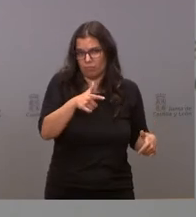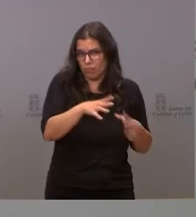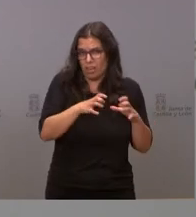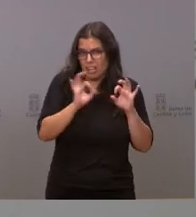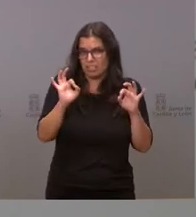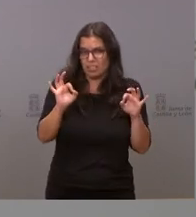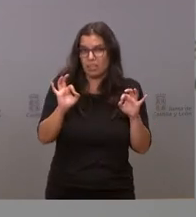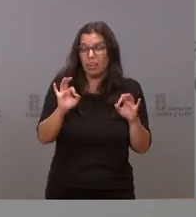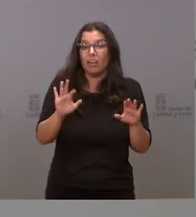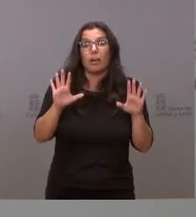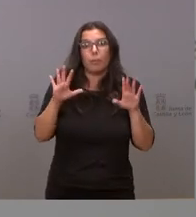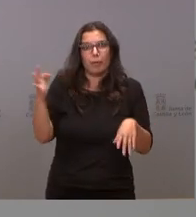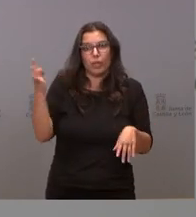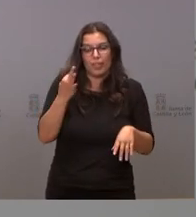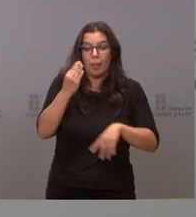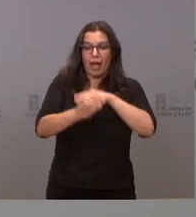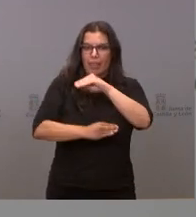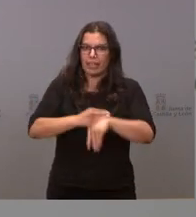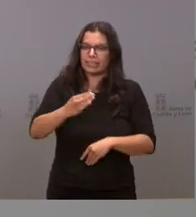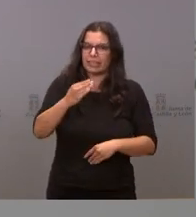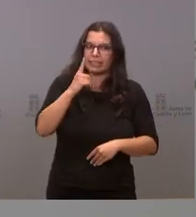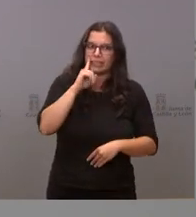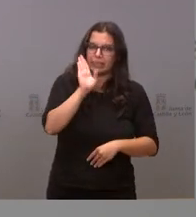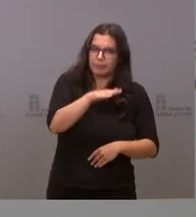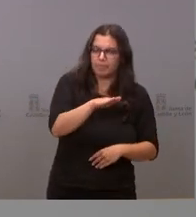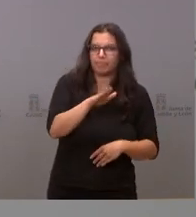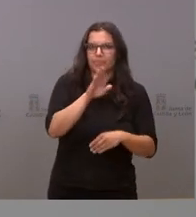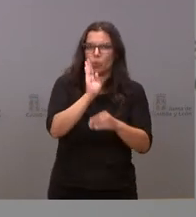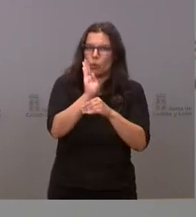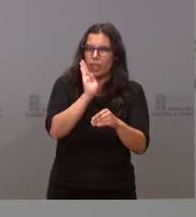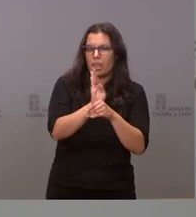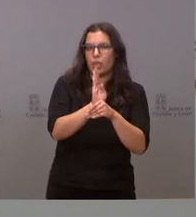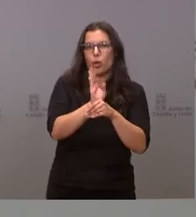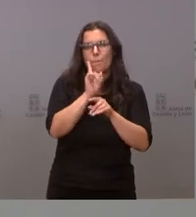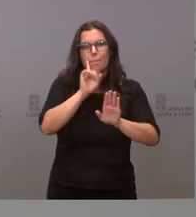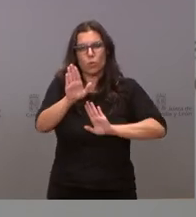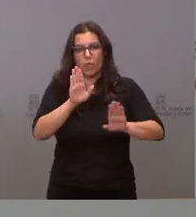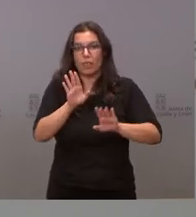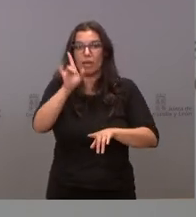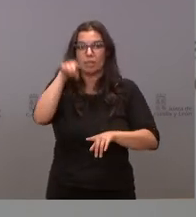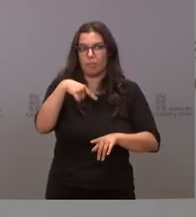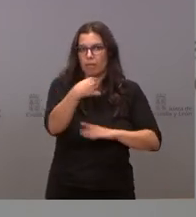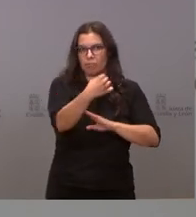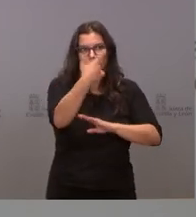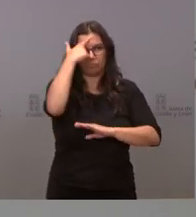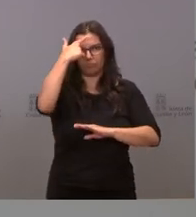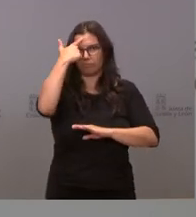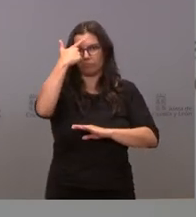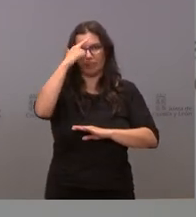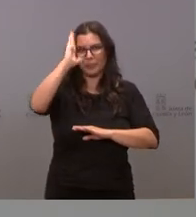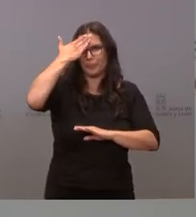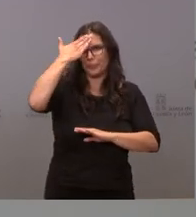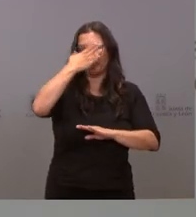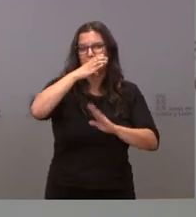vidas, pero se debe actuar con prudencia y sobre todo desde el respaldo de los criterios científicos y médicos y, por